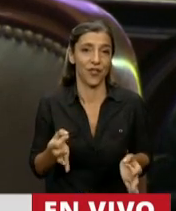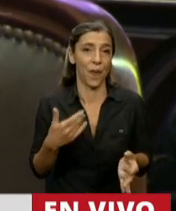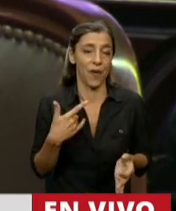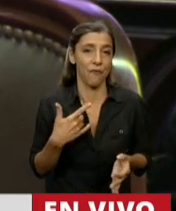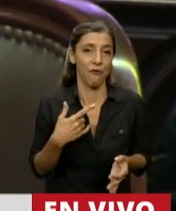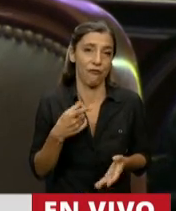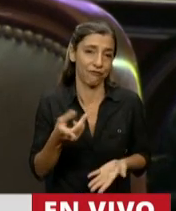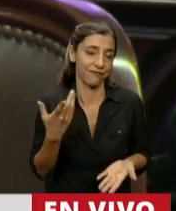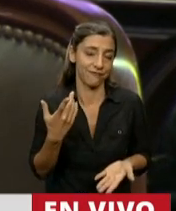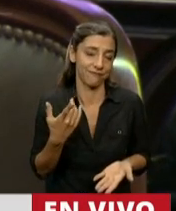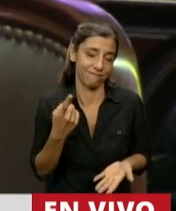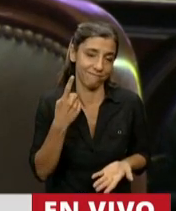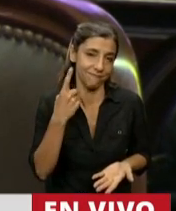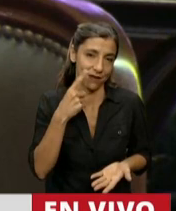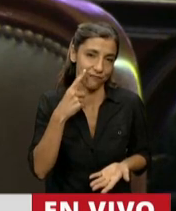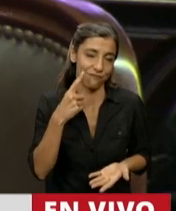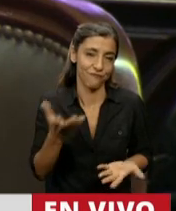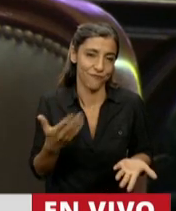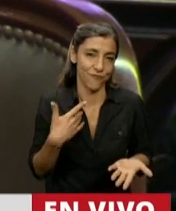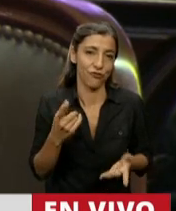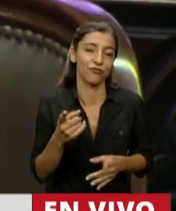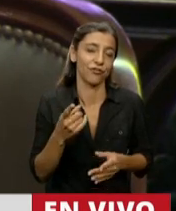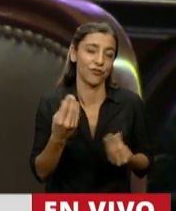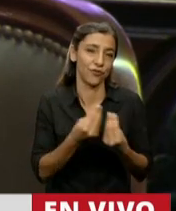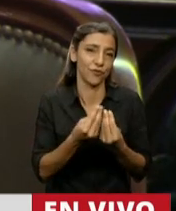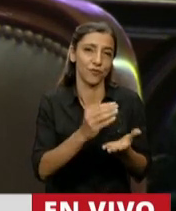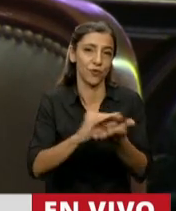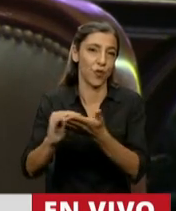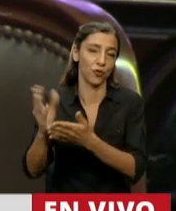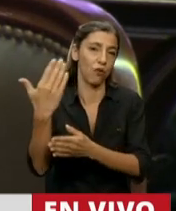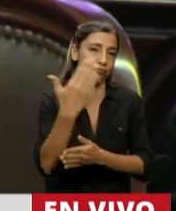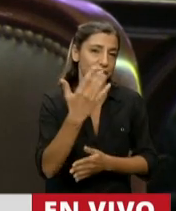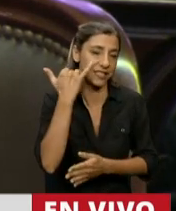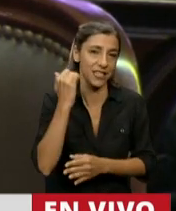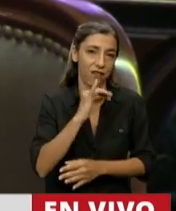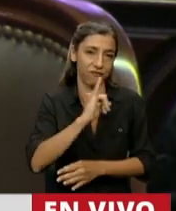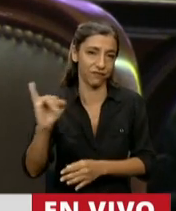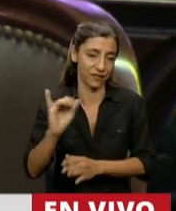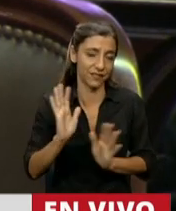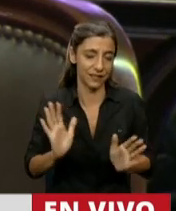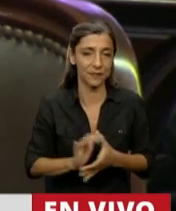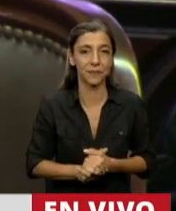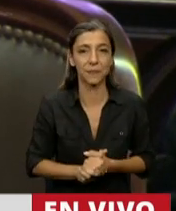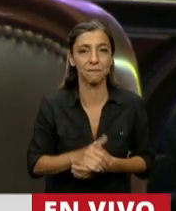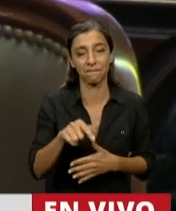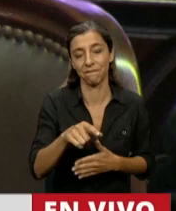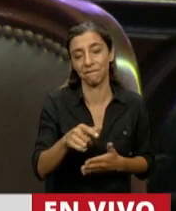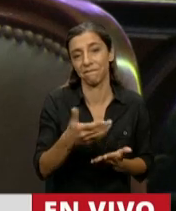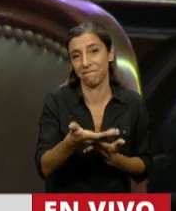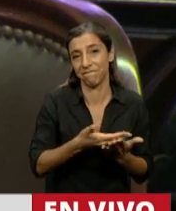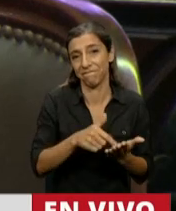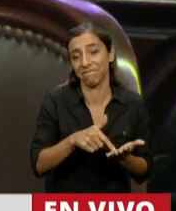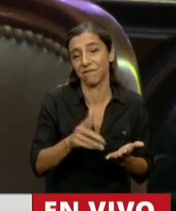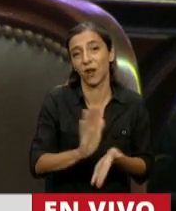intención que comenzó, como muchos diputados propinantes lo dijeron, con la llegada al